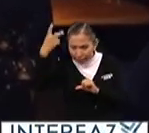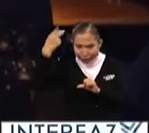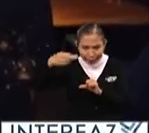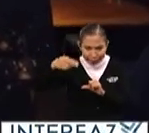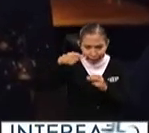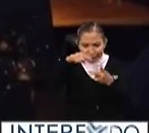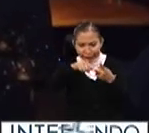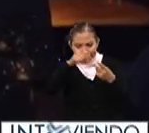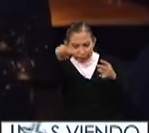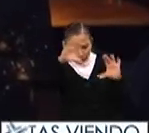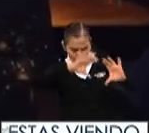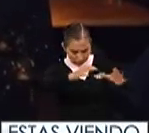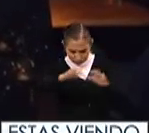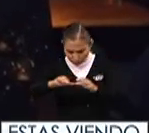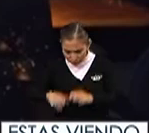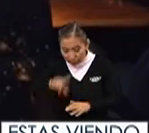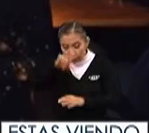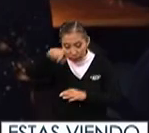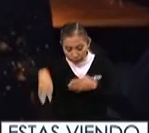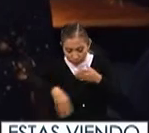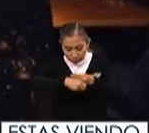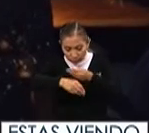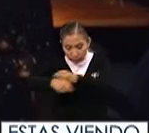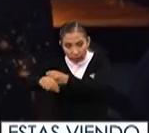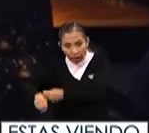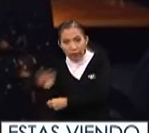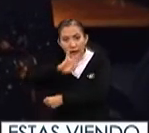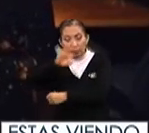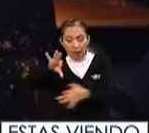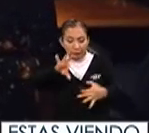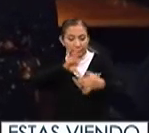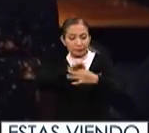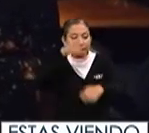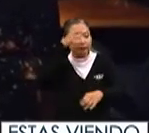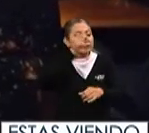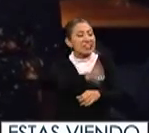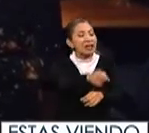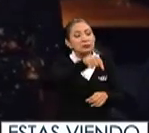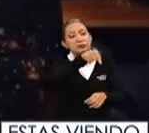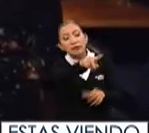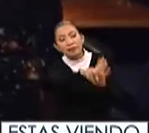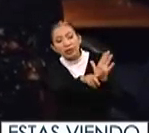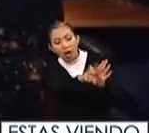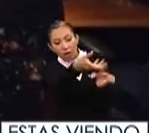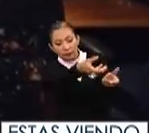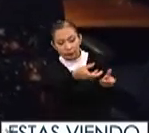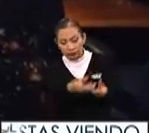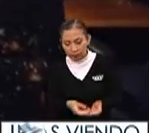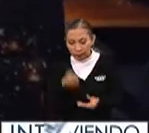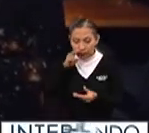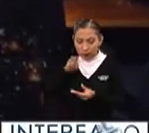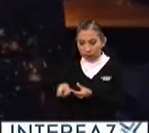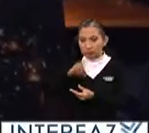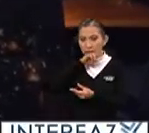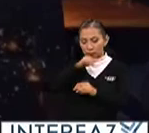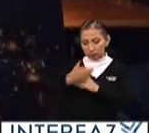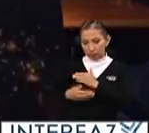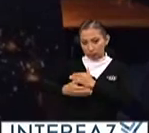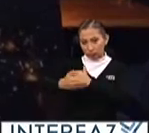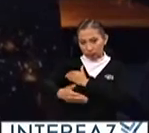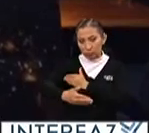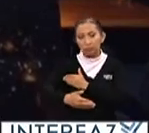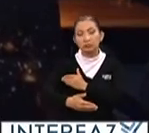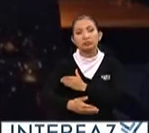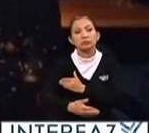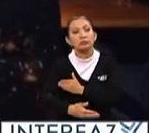para que más adelante se pueda identificar ese video y se pueda encontrar en los archivos